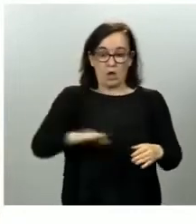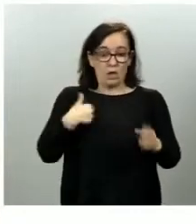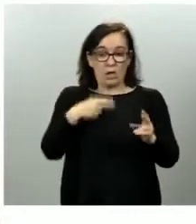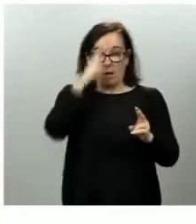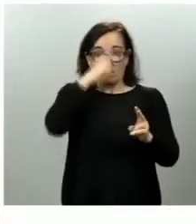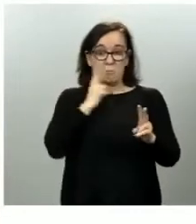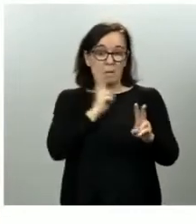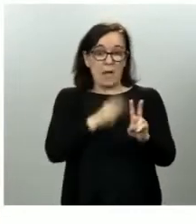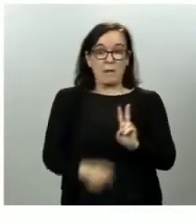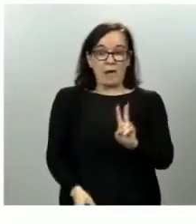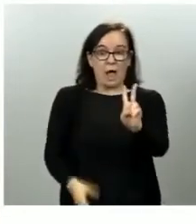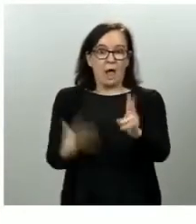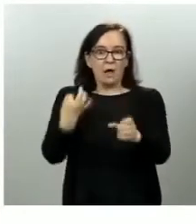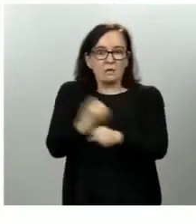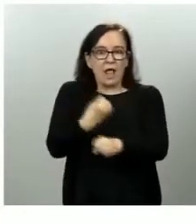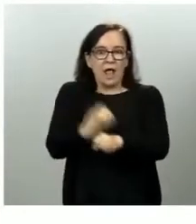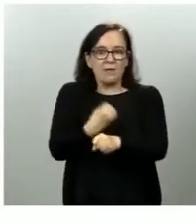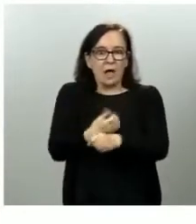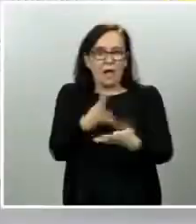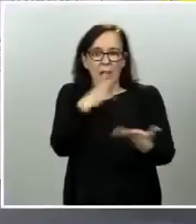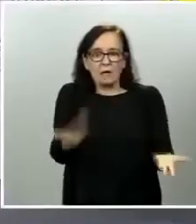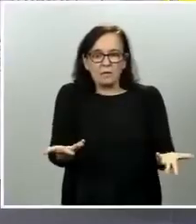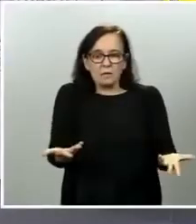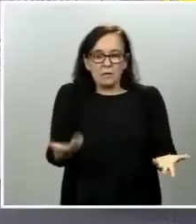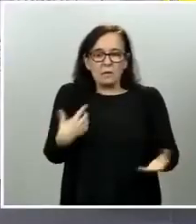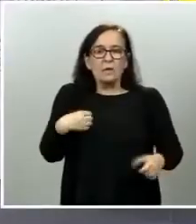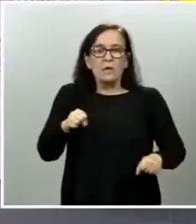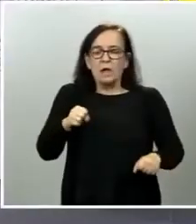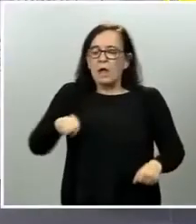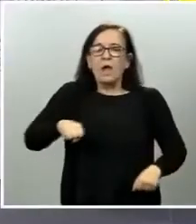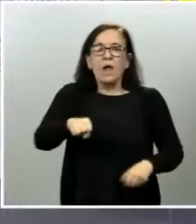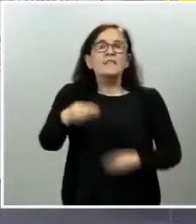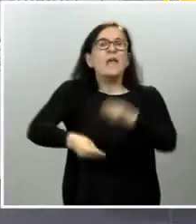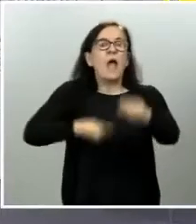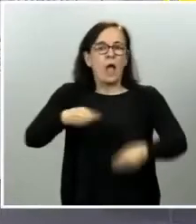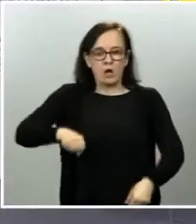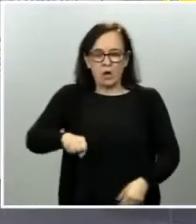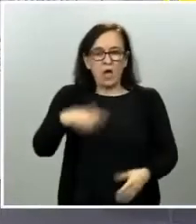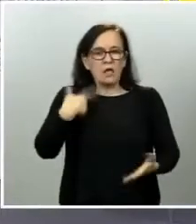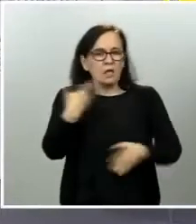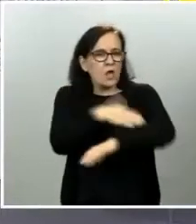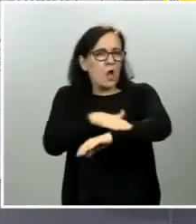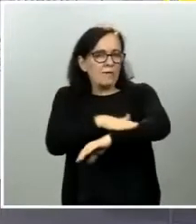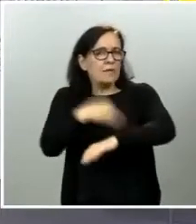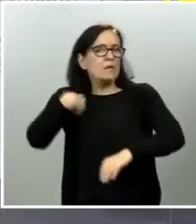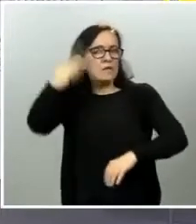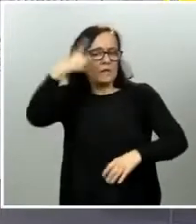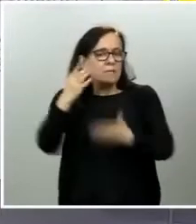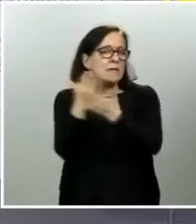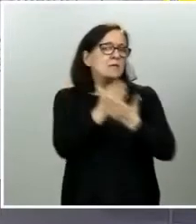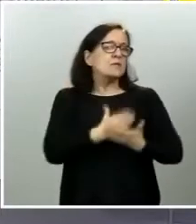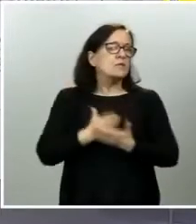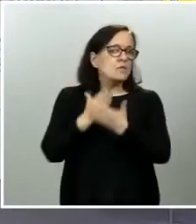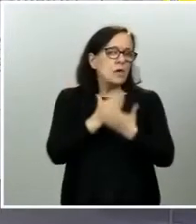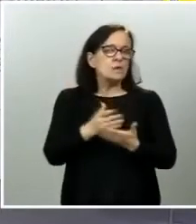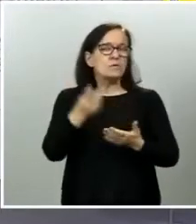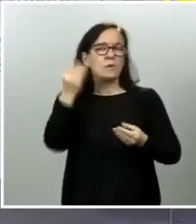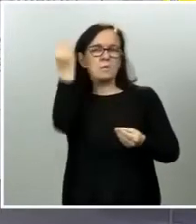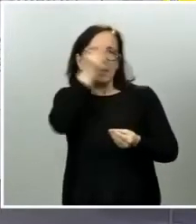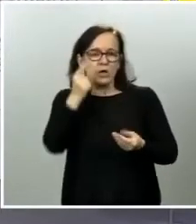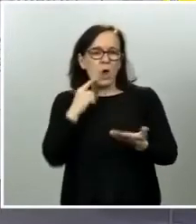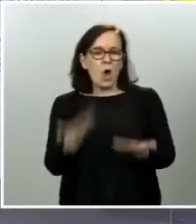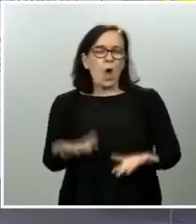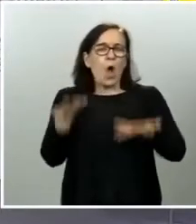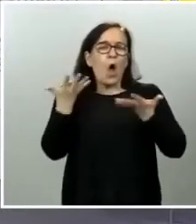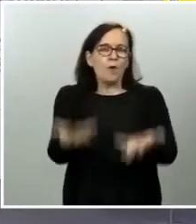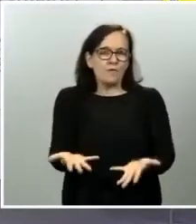trabajar y no tengan con quien dejar a los niños. Entonces, quería saber si el gobierno está estudiando, está pensando ofrecerles algún